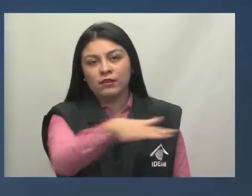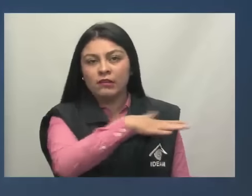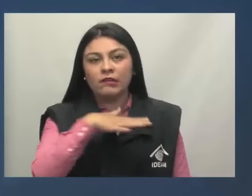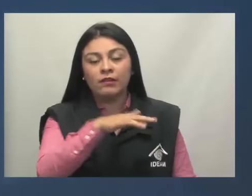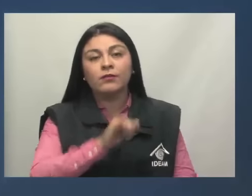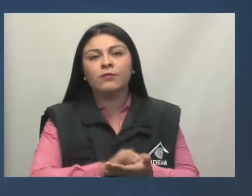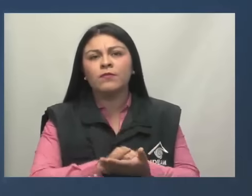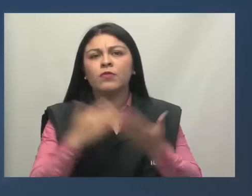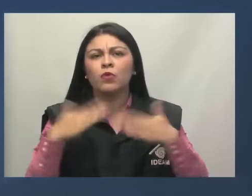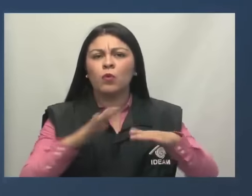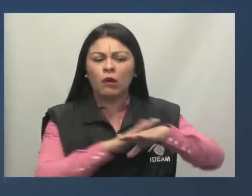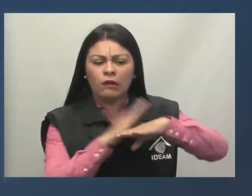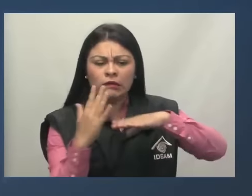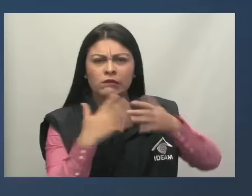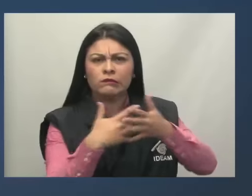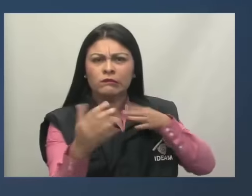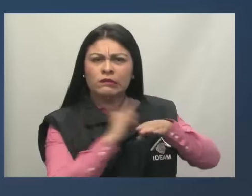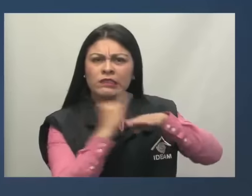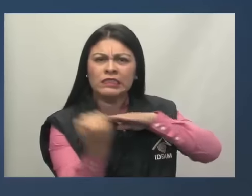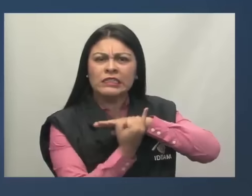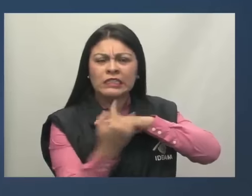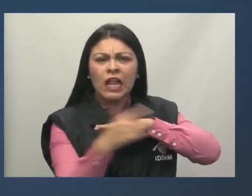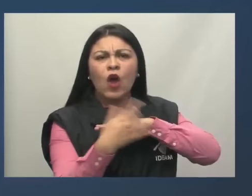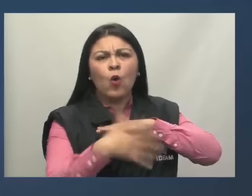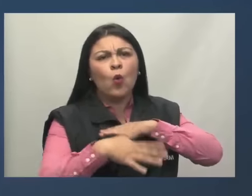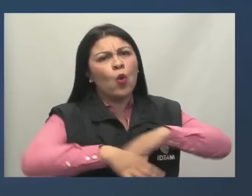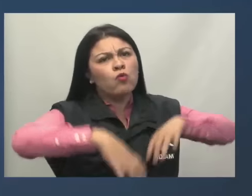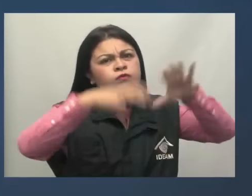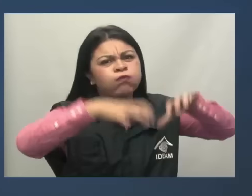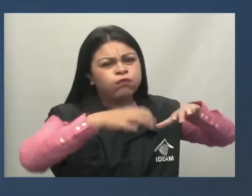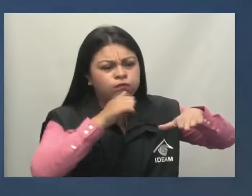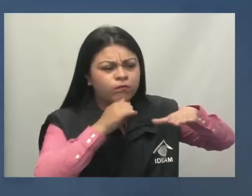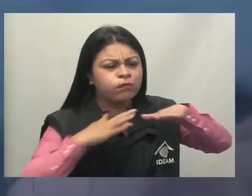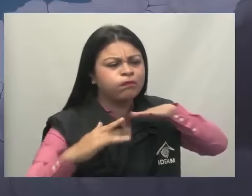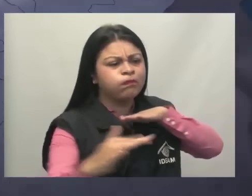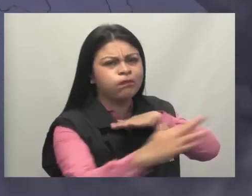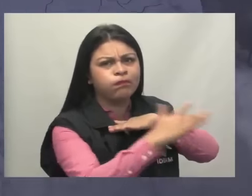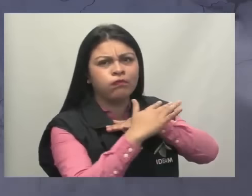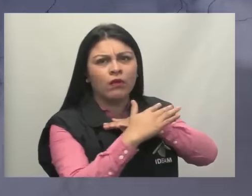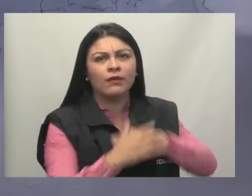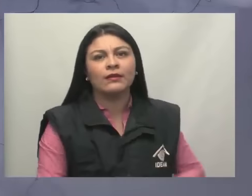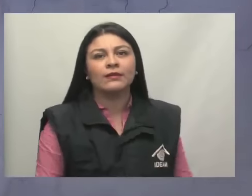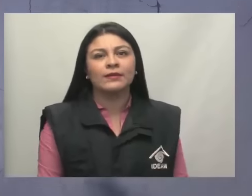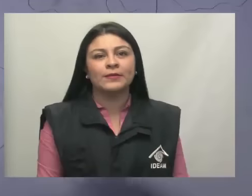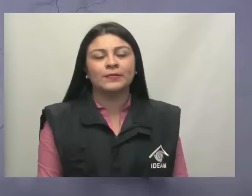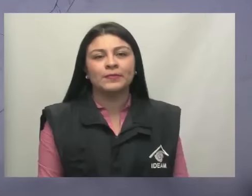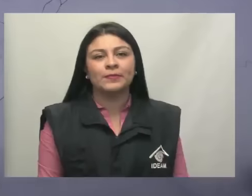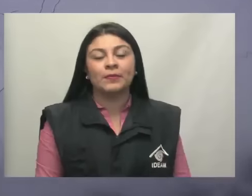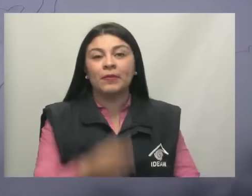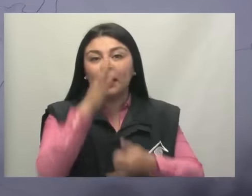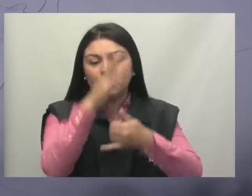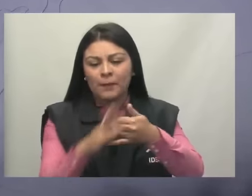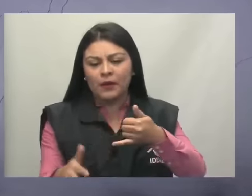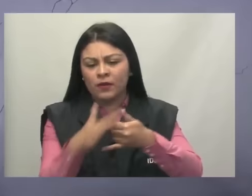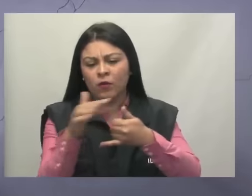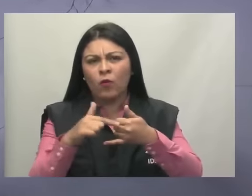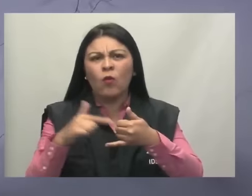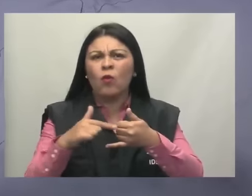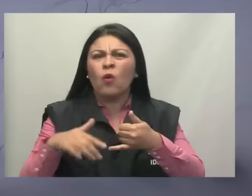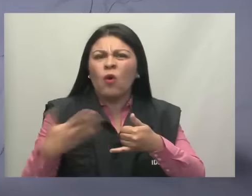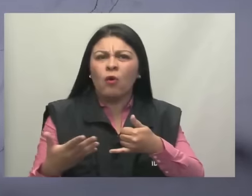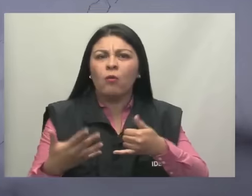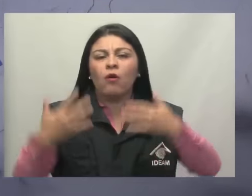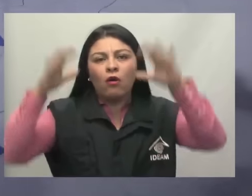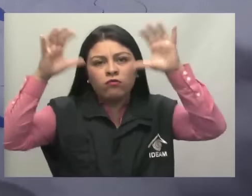islas presentan cielos cubiertos con lluvias en el área insular. Música El litoral del Pacífico pronostica